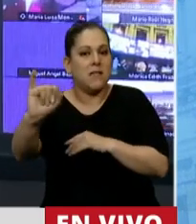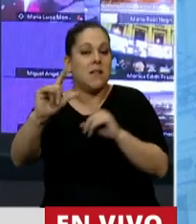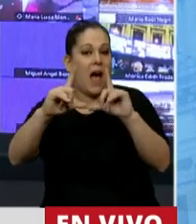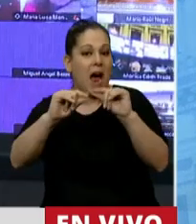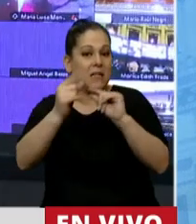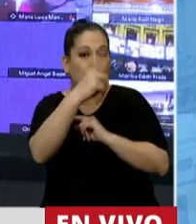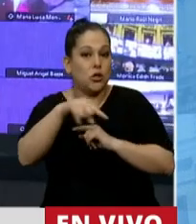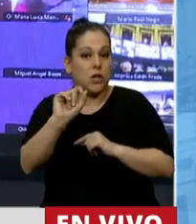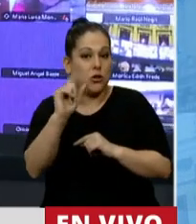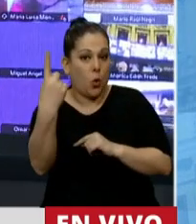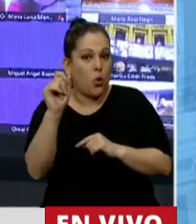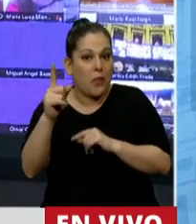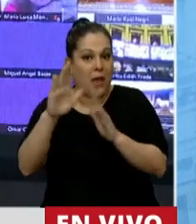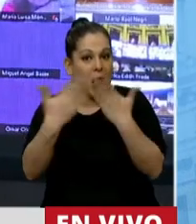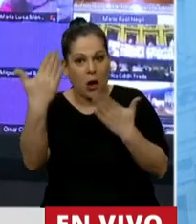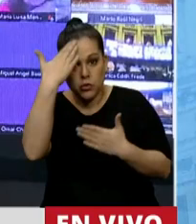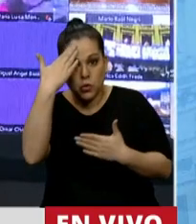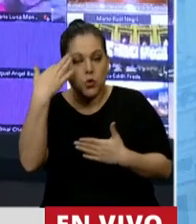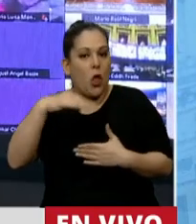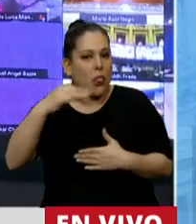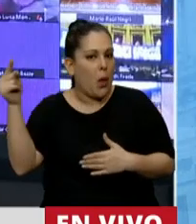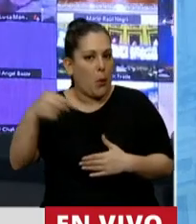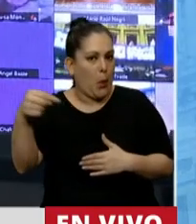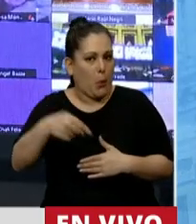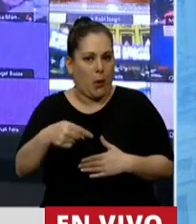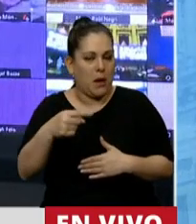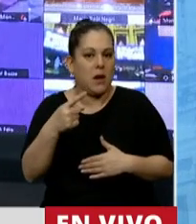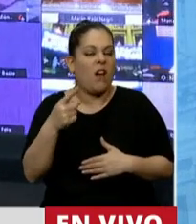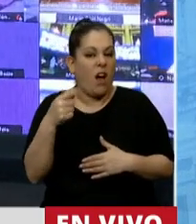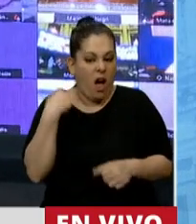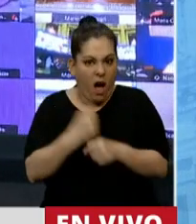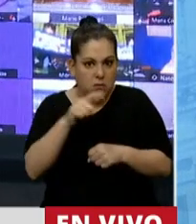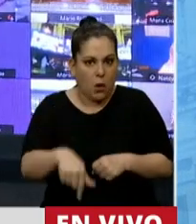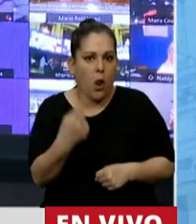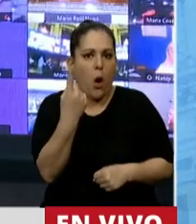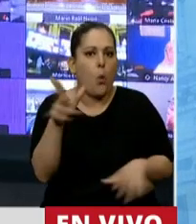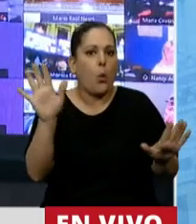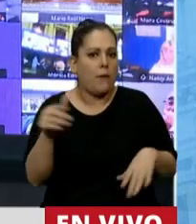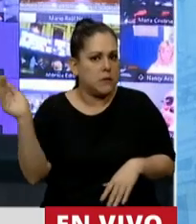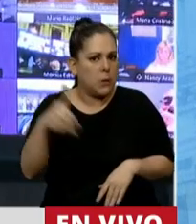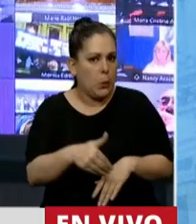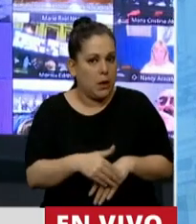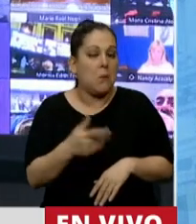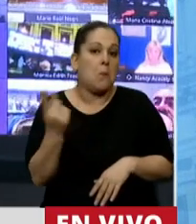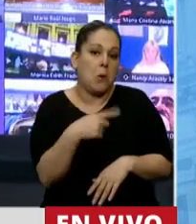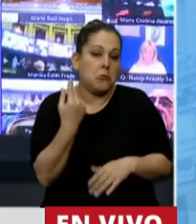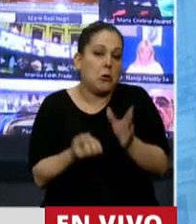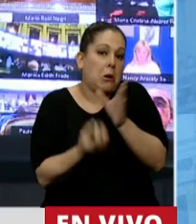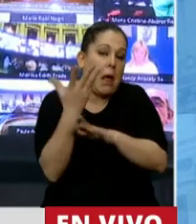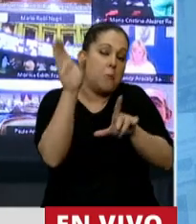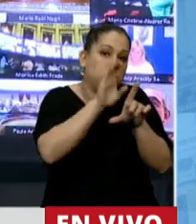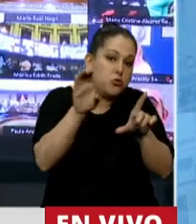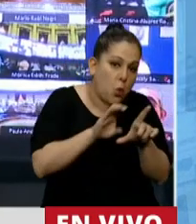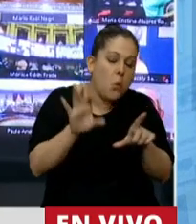que venir una vez por bimestre acá, y hasta ahora ha venido una sola vez. Inclusive han inventado un sistema muy interesante que se llama Zoom o Skype,